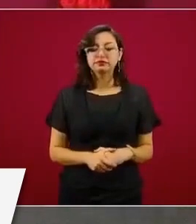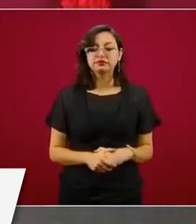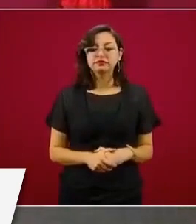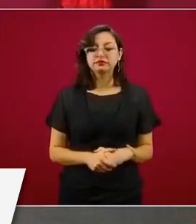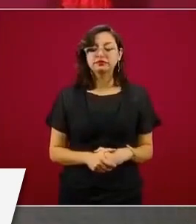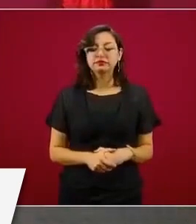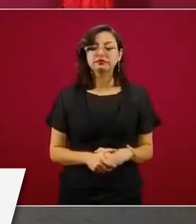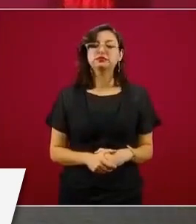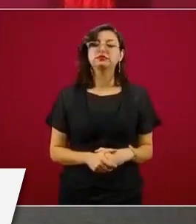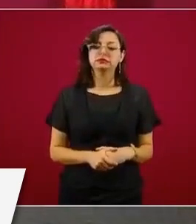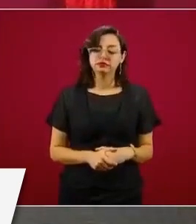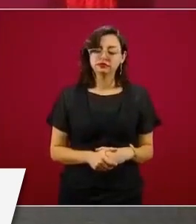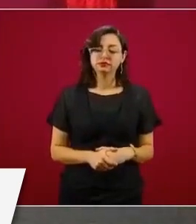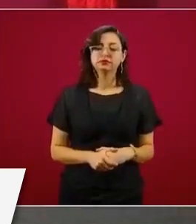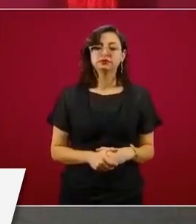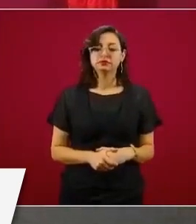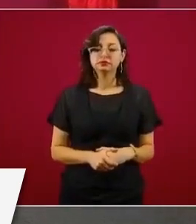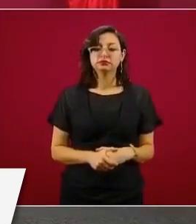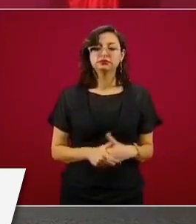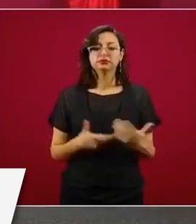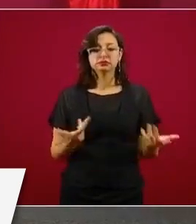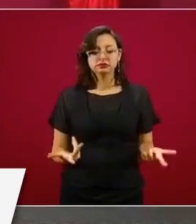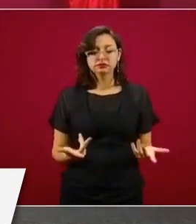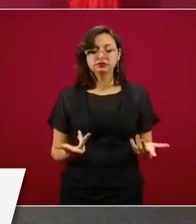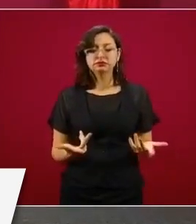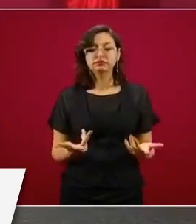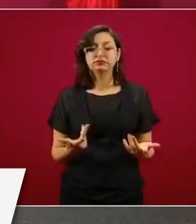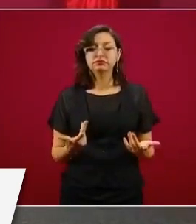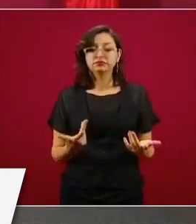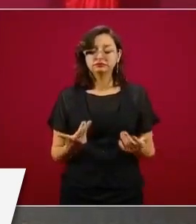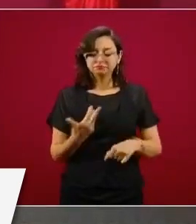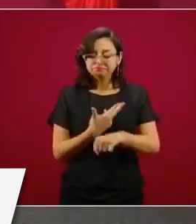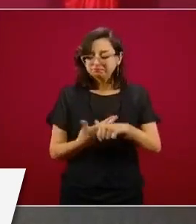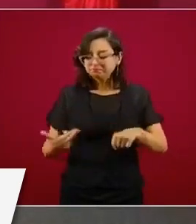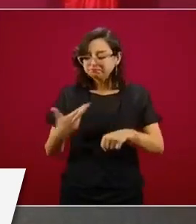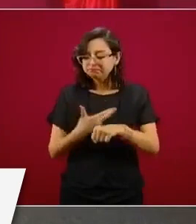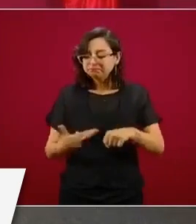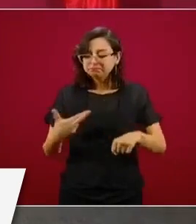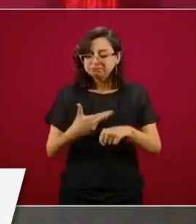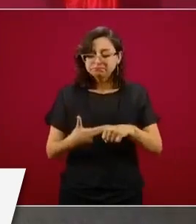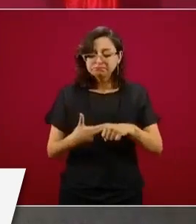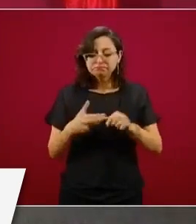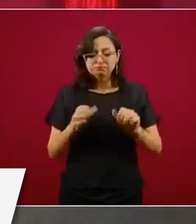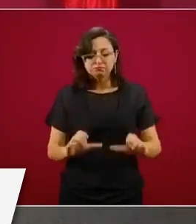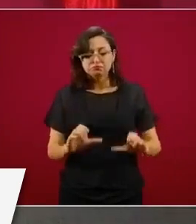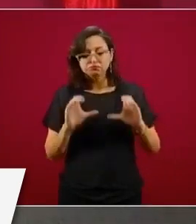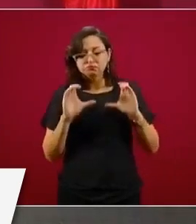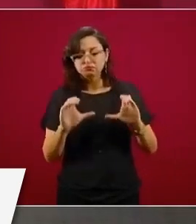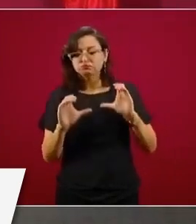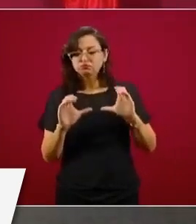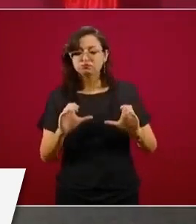Desde luego con cuidado, con cercos sanitarios,